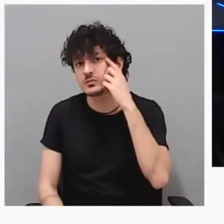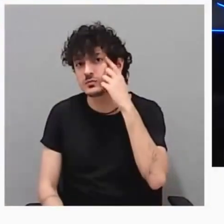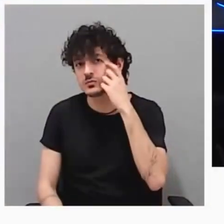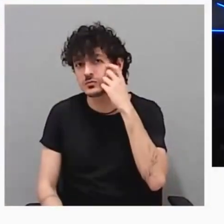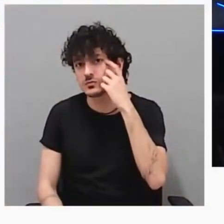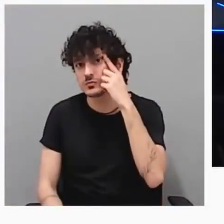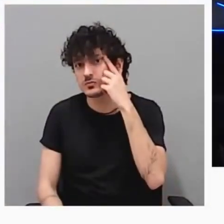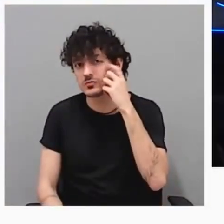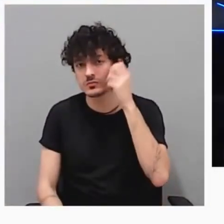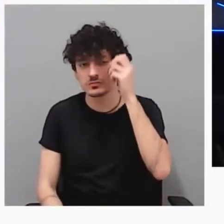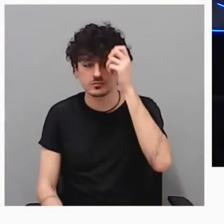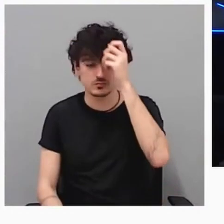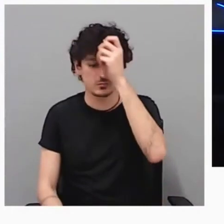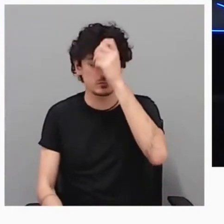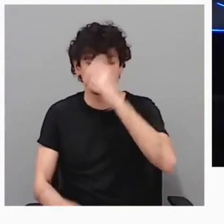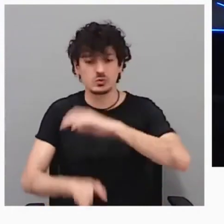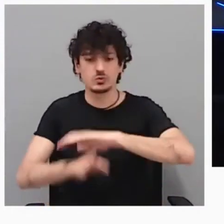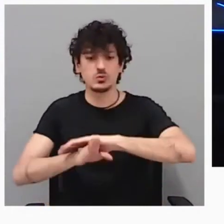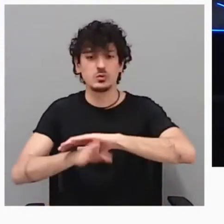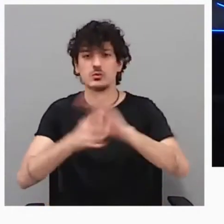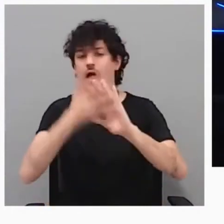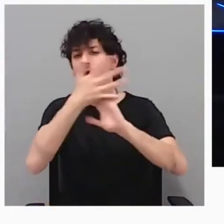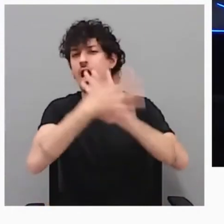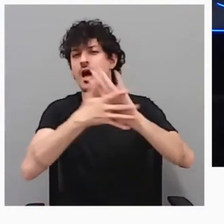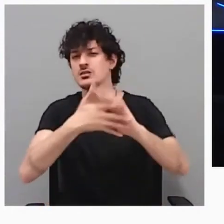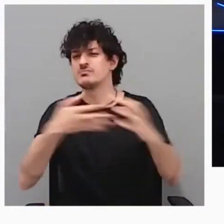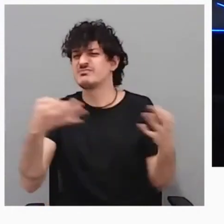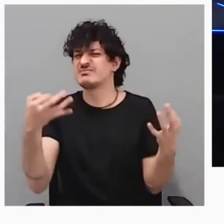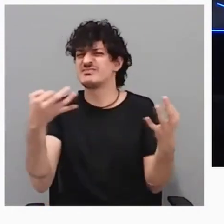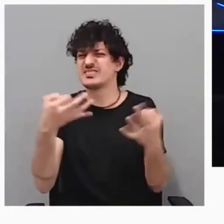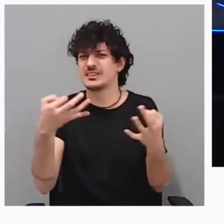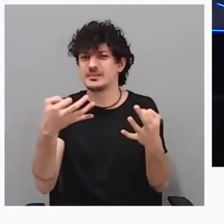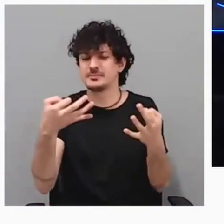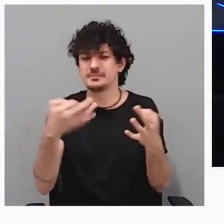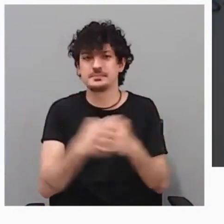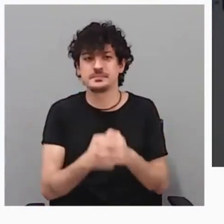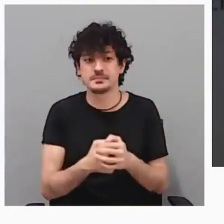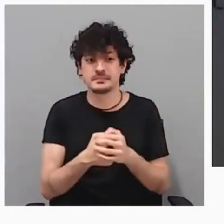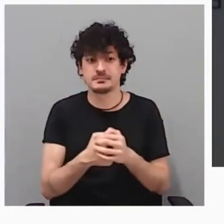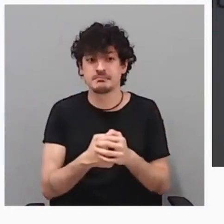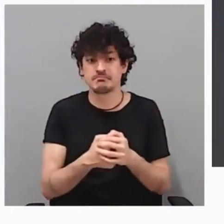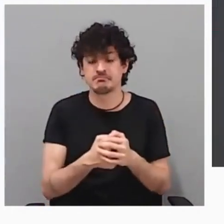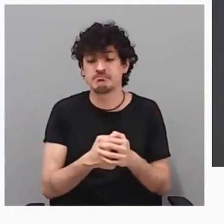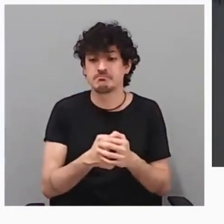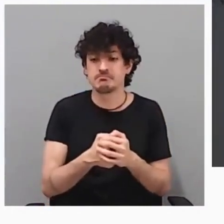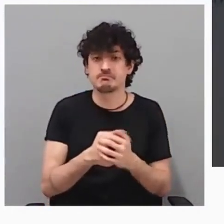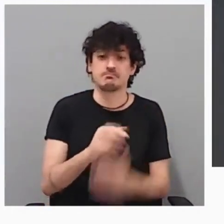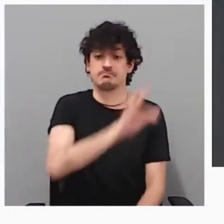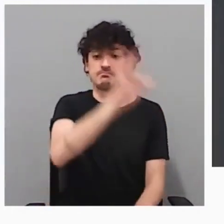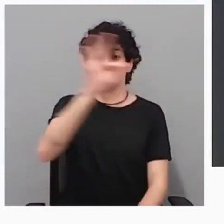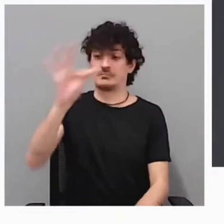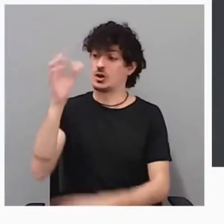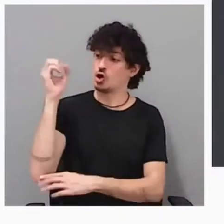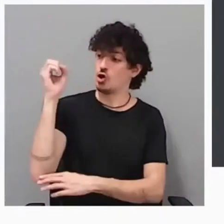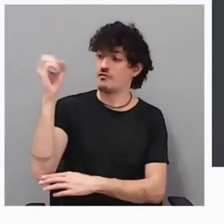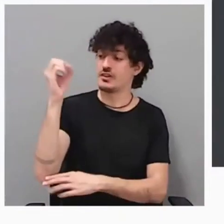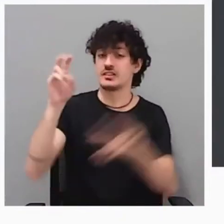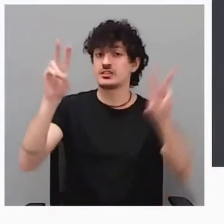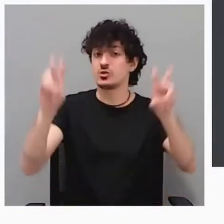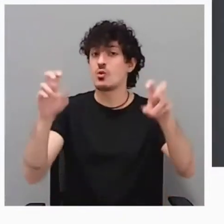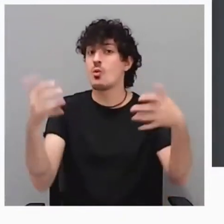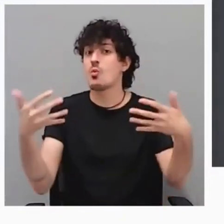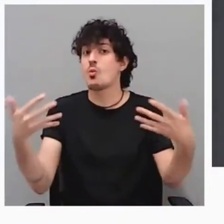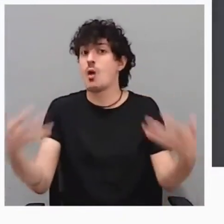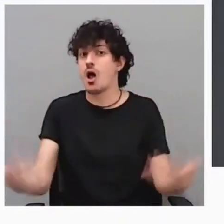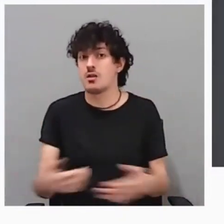Bueno, vamos a continuar. Hablando de más cosas, la siguiente conferencia tiene como título cómo dar respuesta a